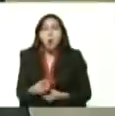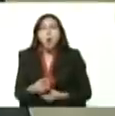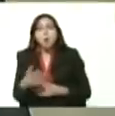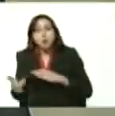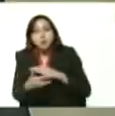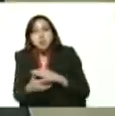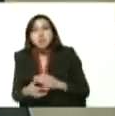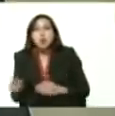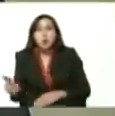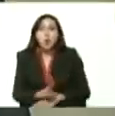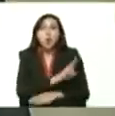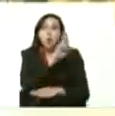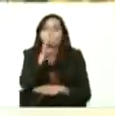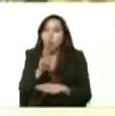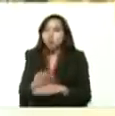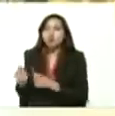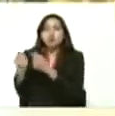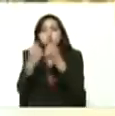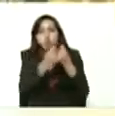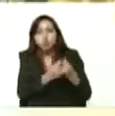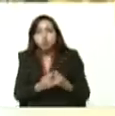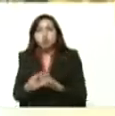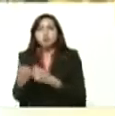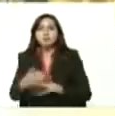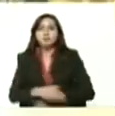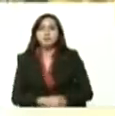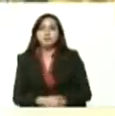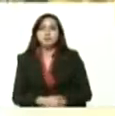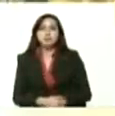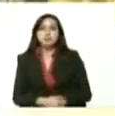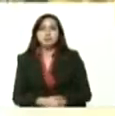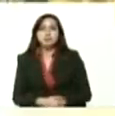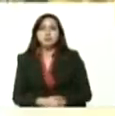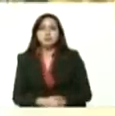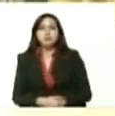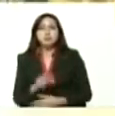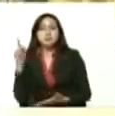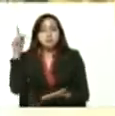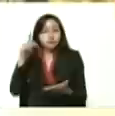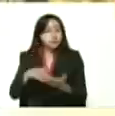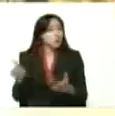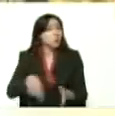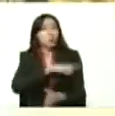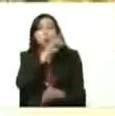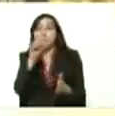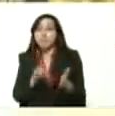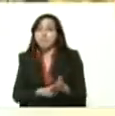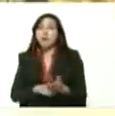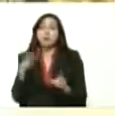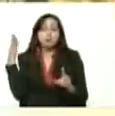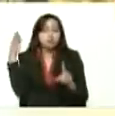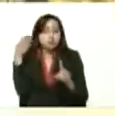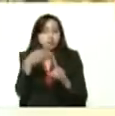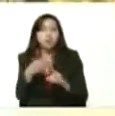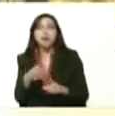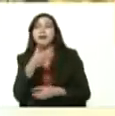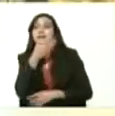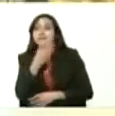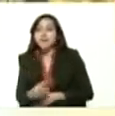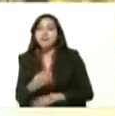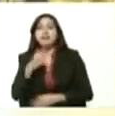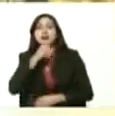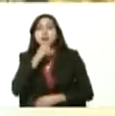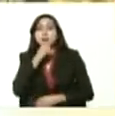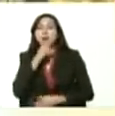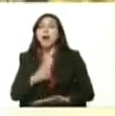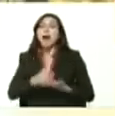su economía digital y tenemos que llegar al 100% facilitándole todo ayudándolos en